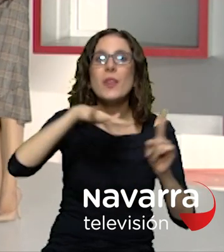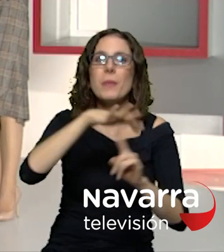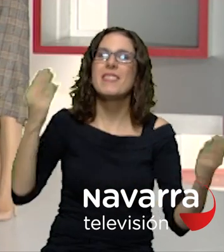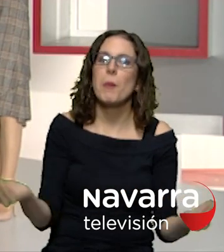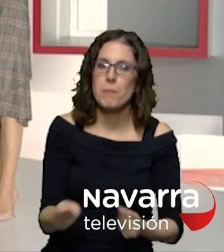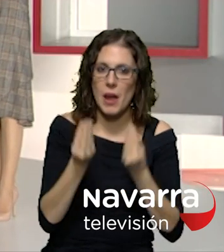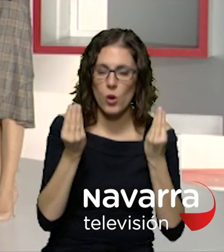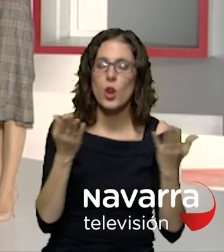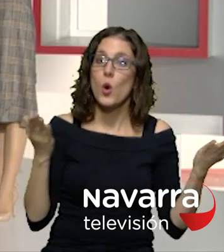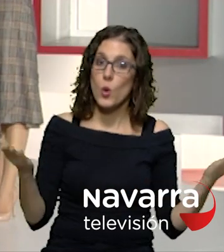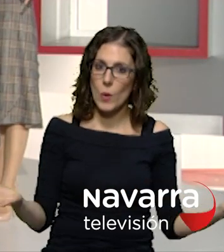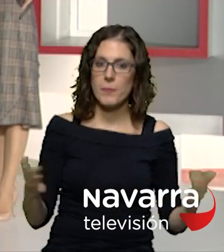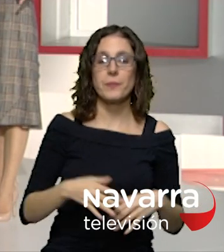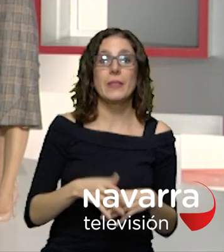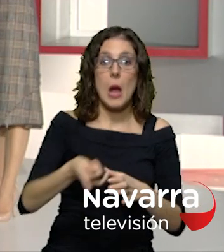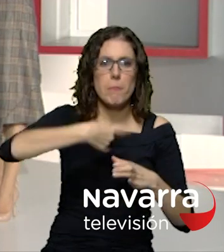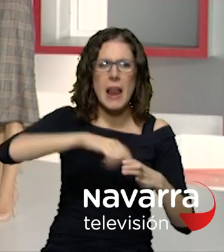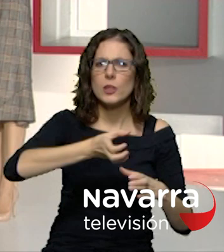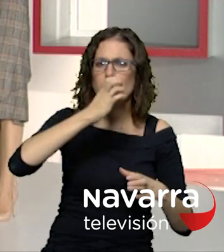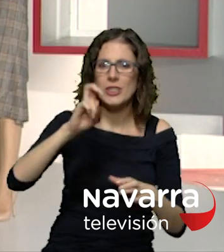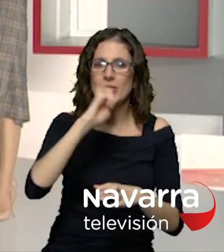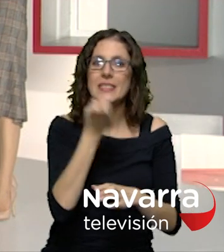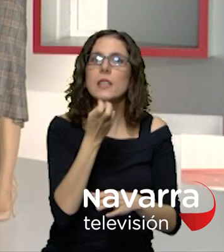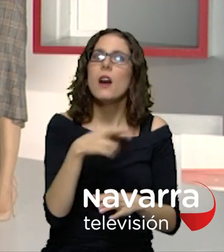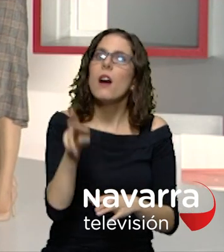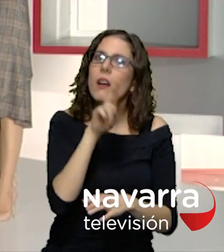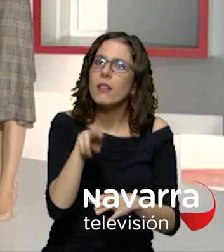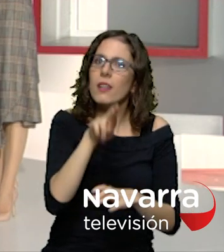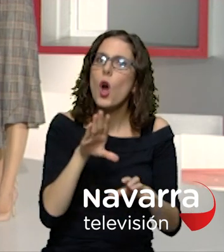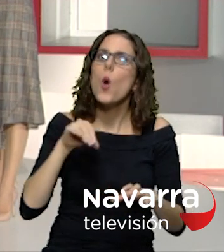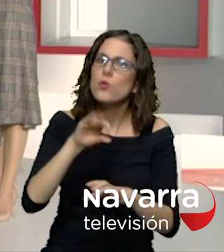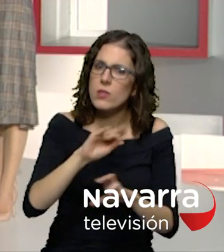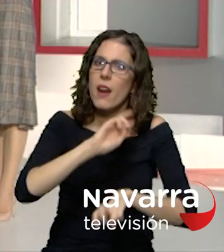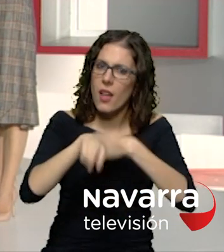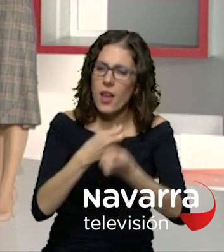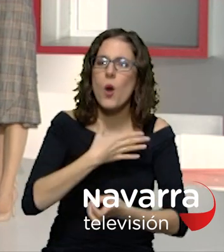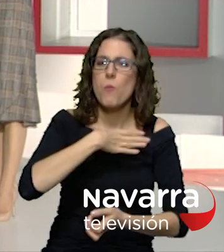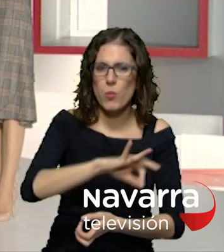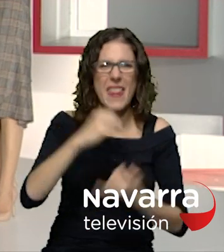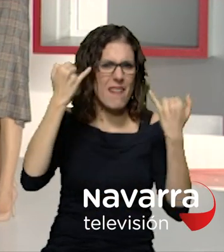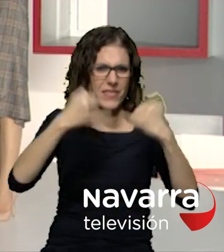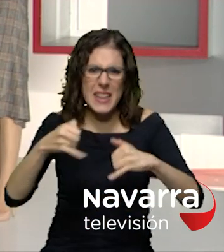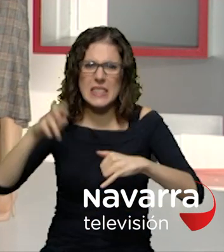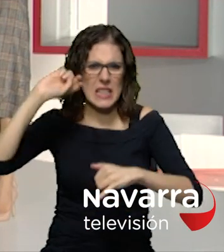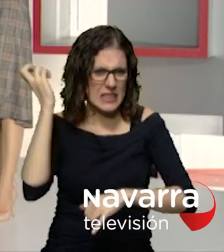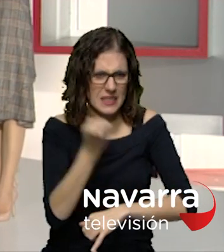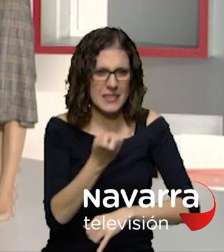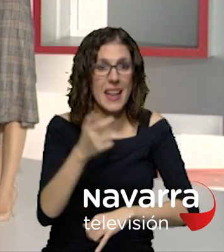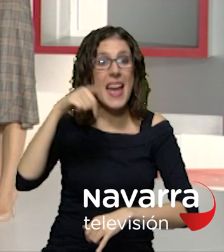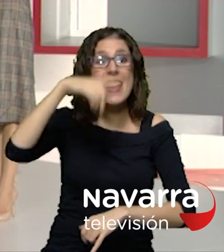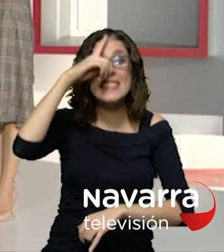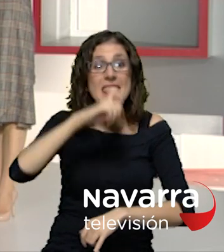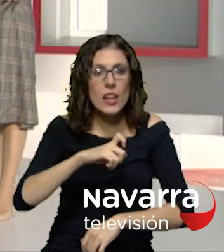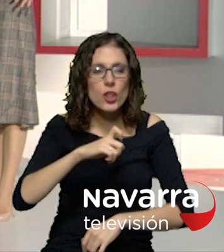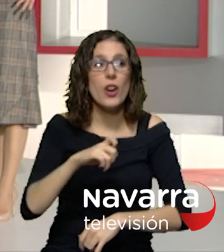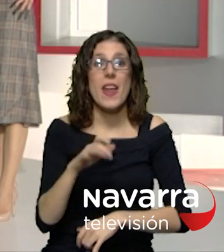reutilizable en las fiestas comidas populares o encuentros deportivos entre enero y octubre ahí lo tienen de este año más de 50.000 personas han